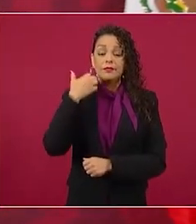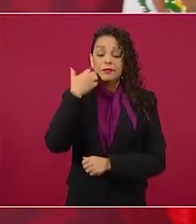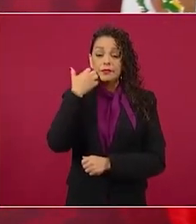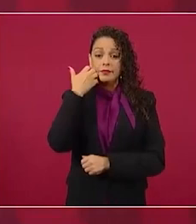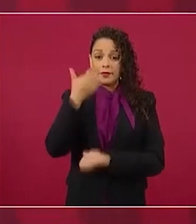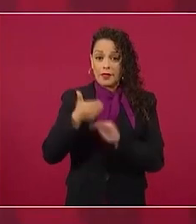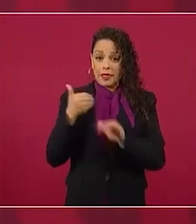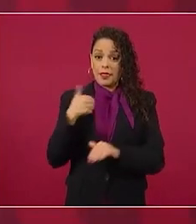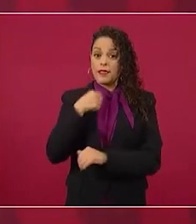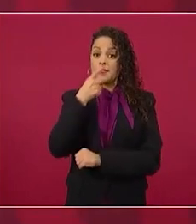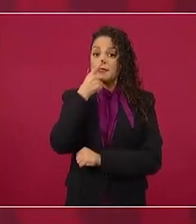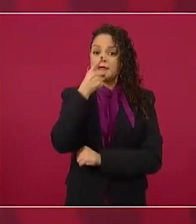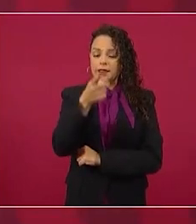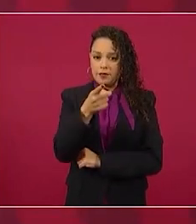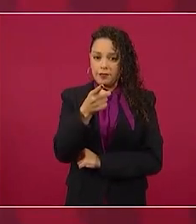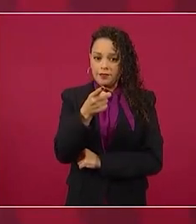pedir